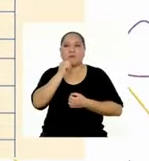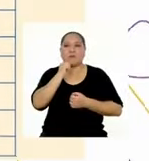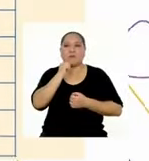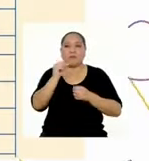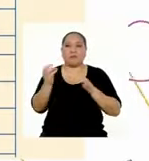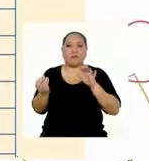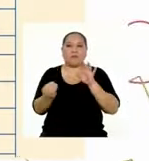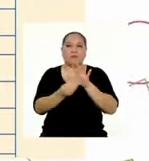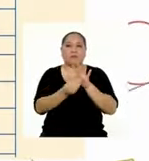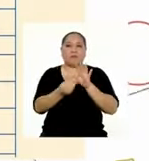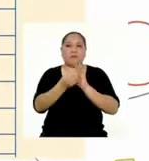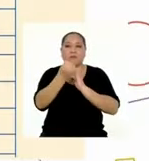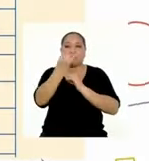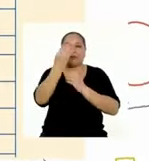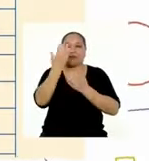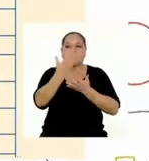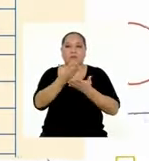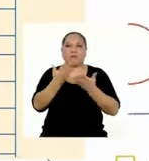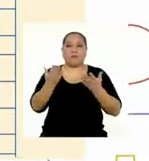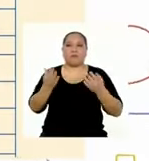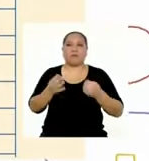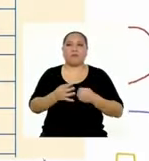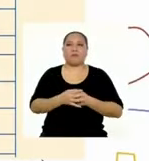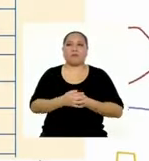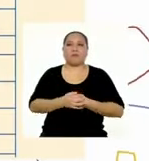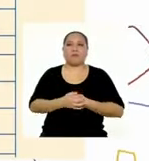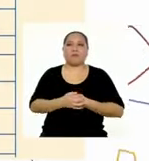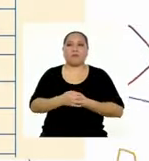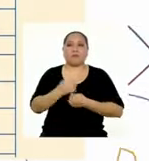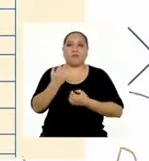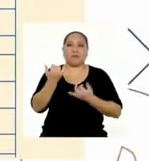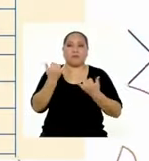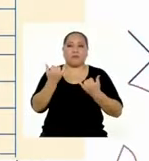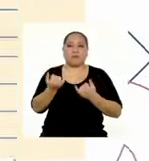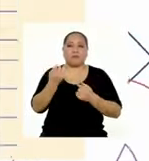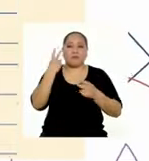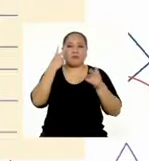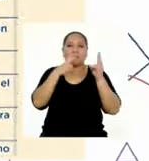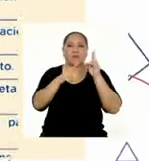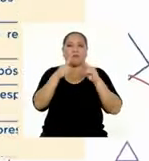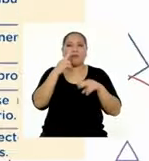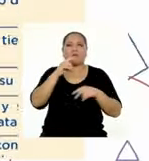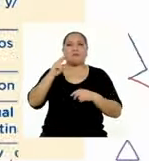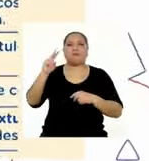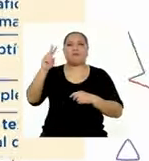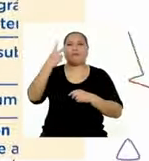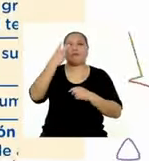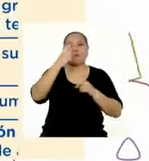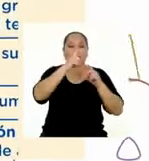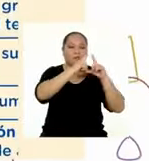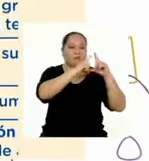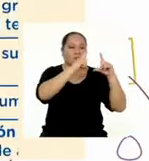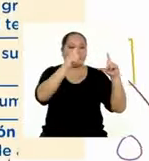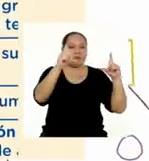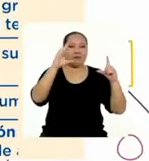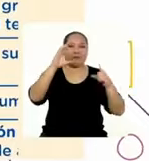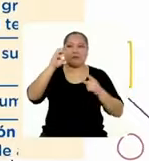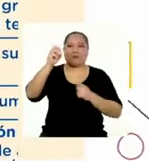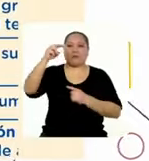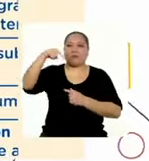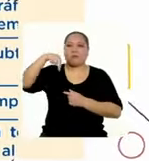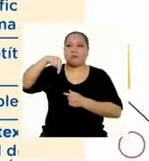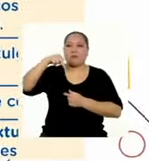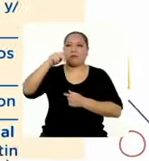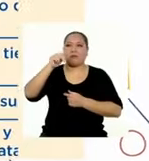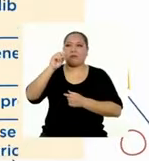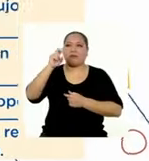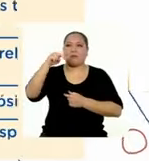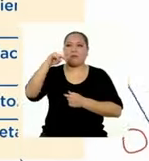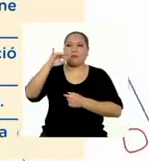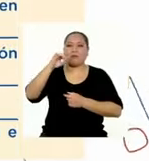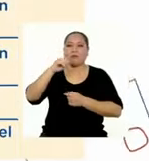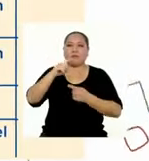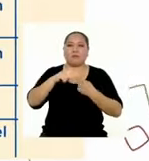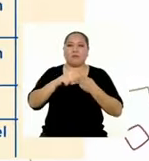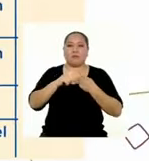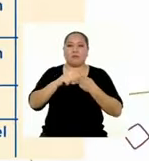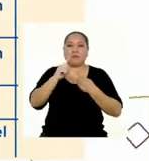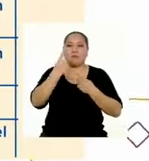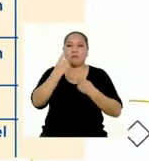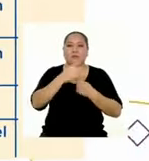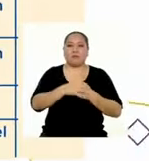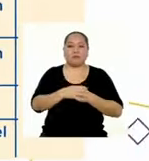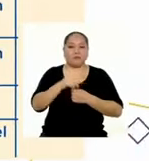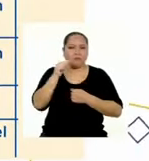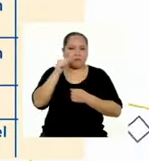faltan agregar algunas partes. Bien, ahora vamos a evaluar el segundo cajón, contenido. Y la primera pregunta